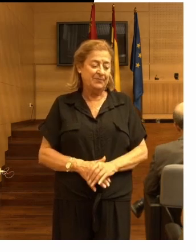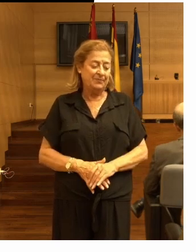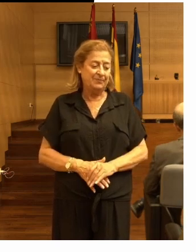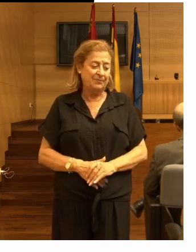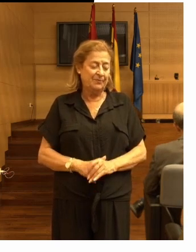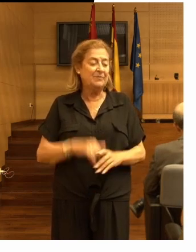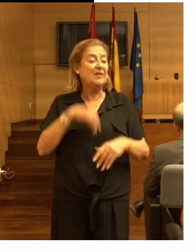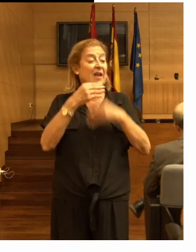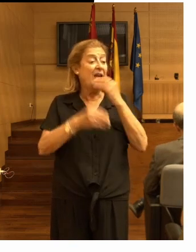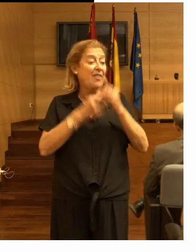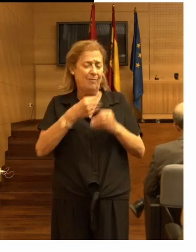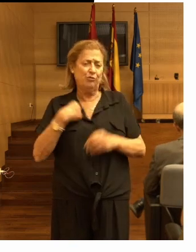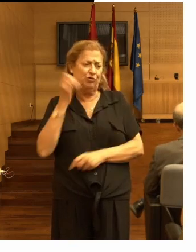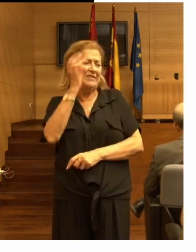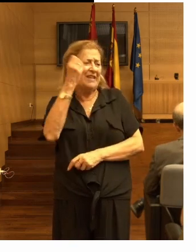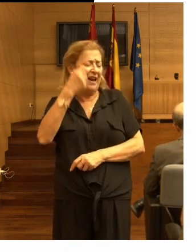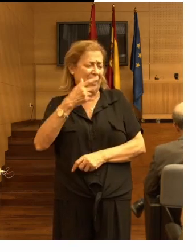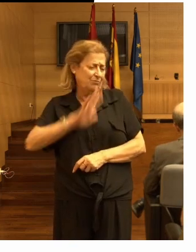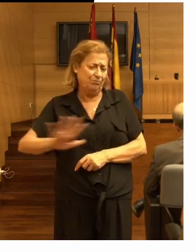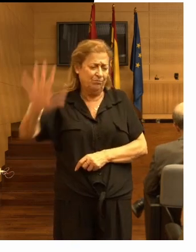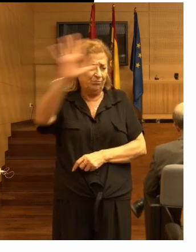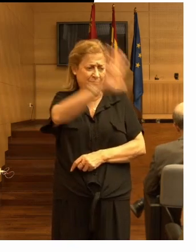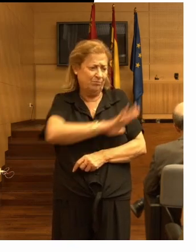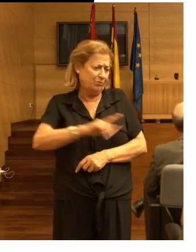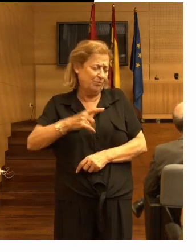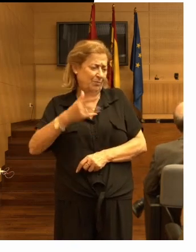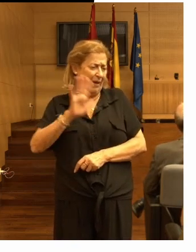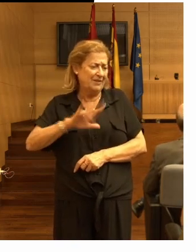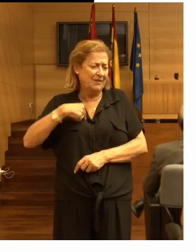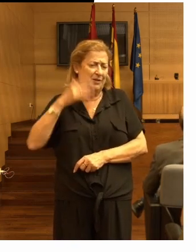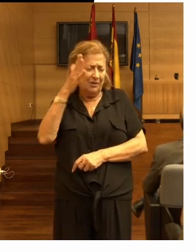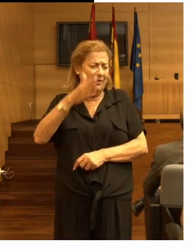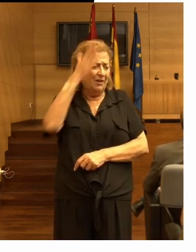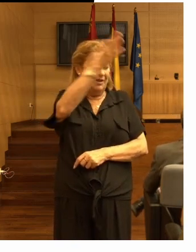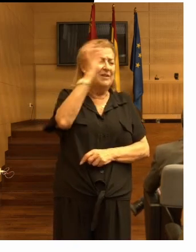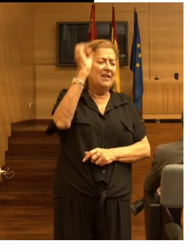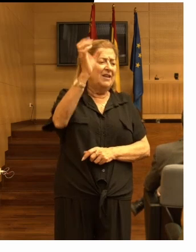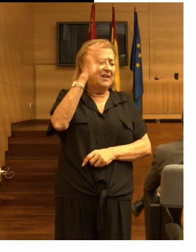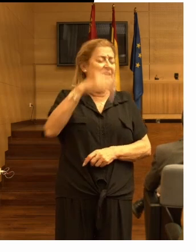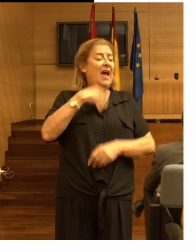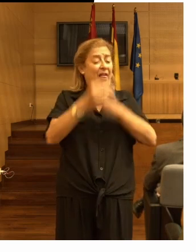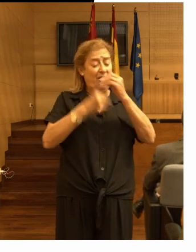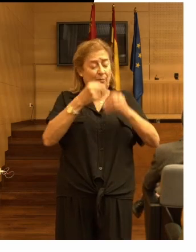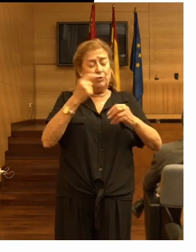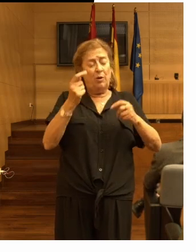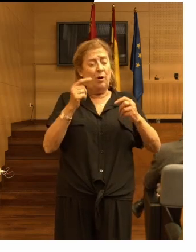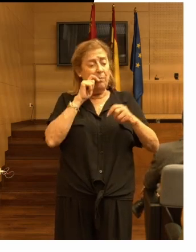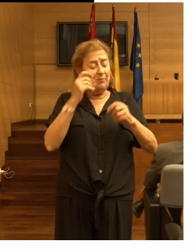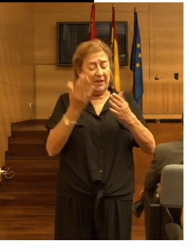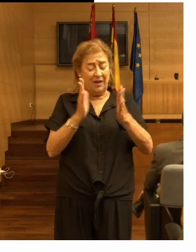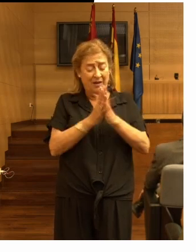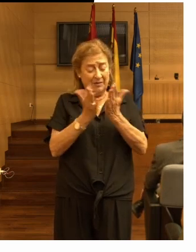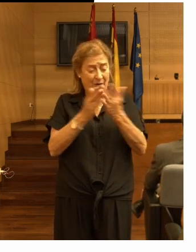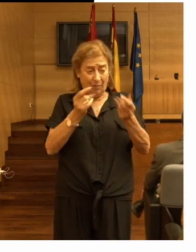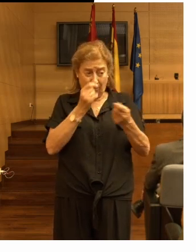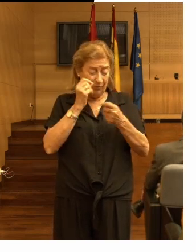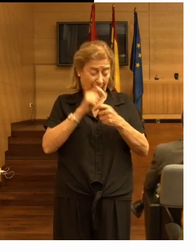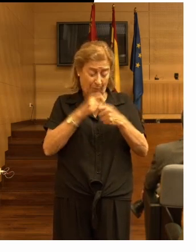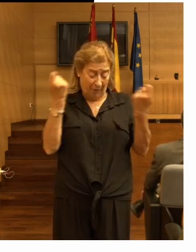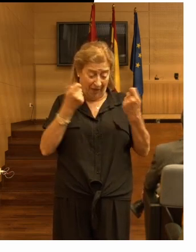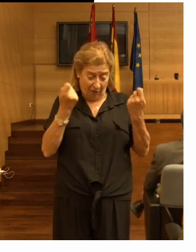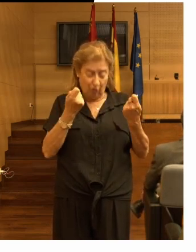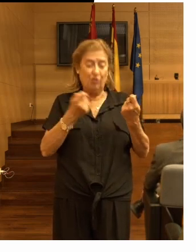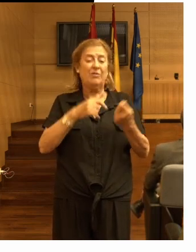hicimos charlas por todo el país estuvo muy bien e hicimos publicaciones de hecho esto os lo